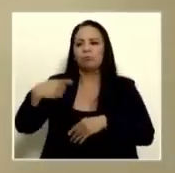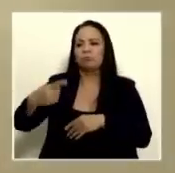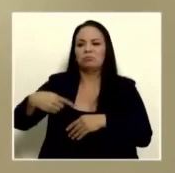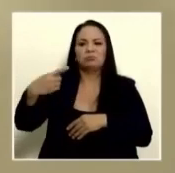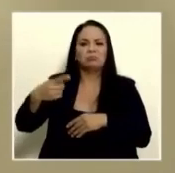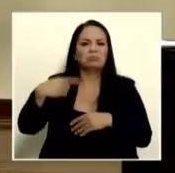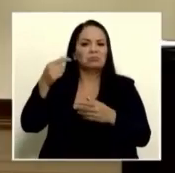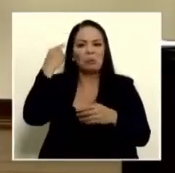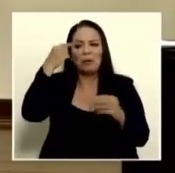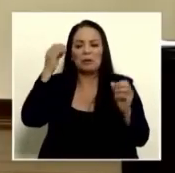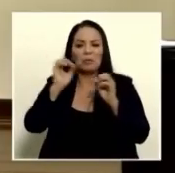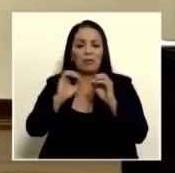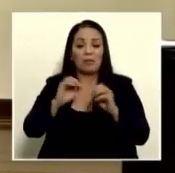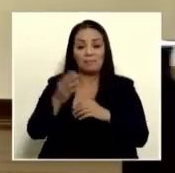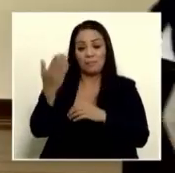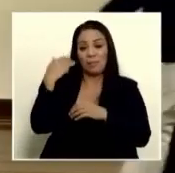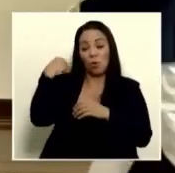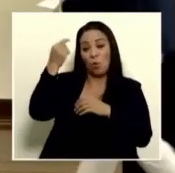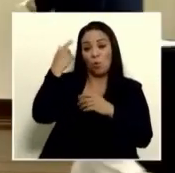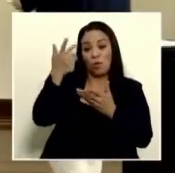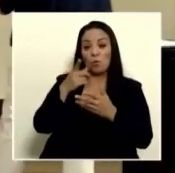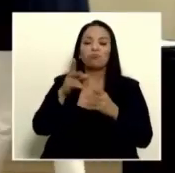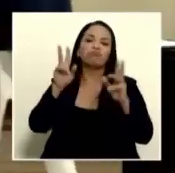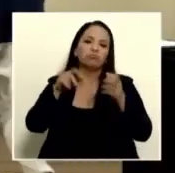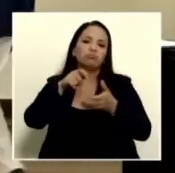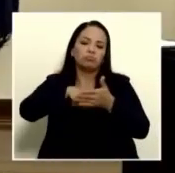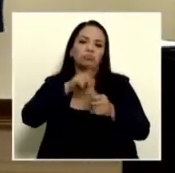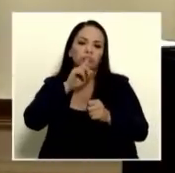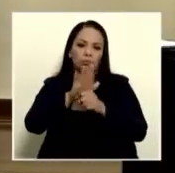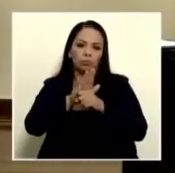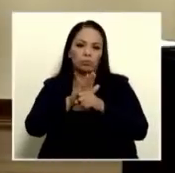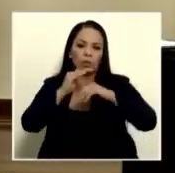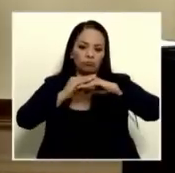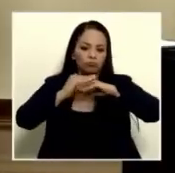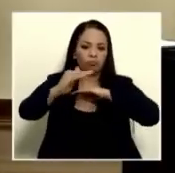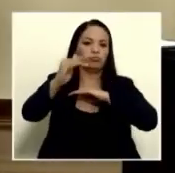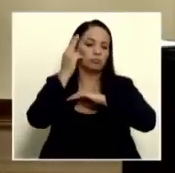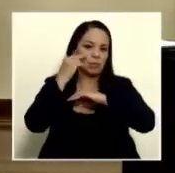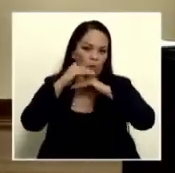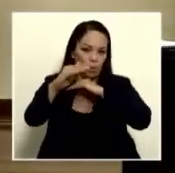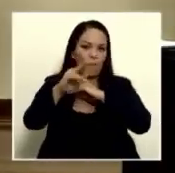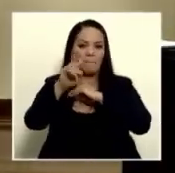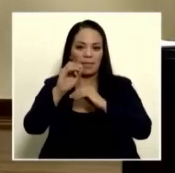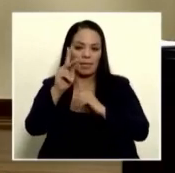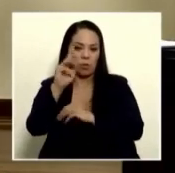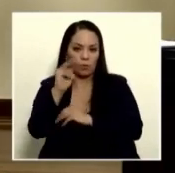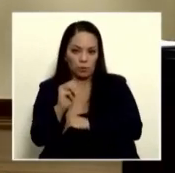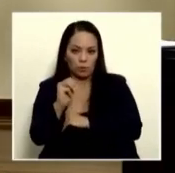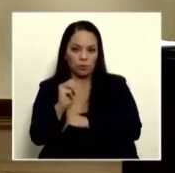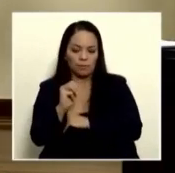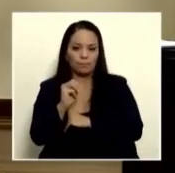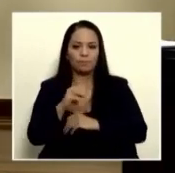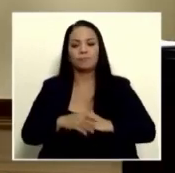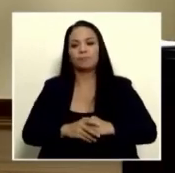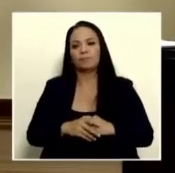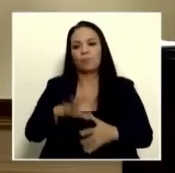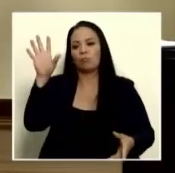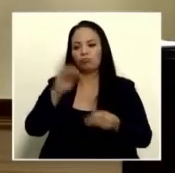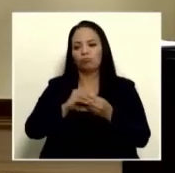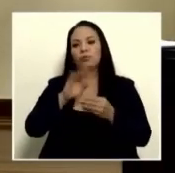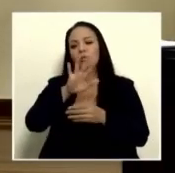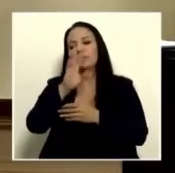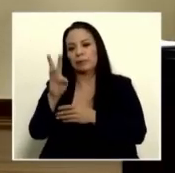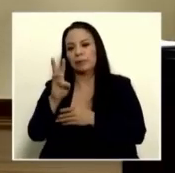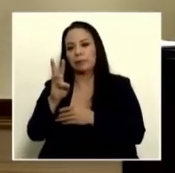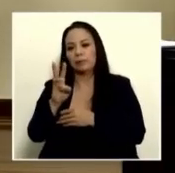muchos años el anterior gobierno dejó un compromiso de asfaltar los primeros 20 kilómetros de 56 kilómetros en total entre